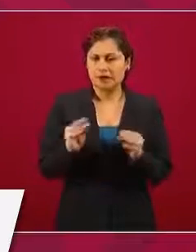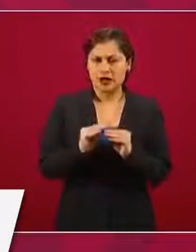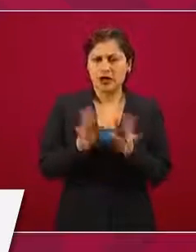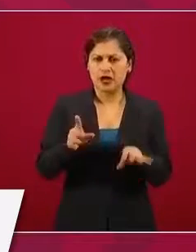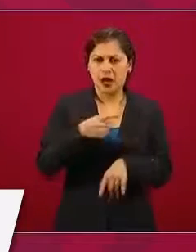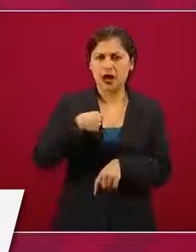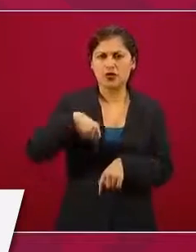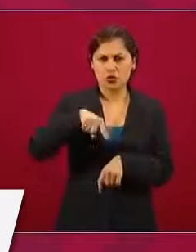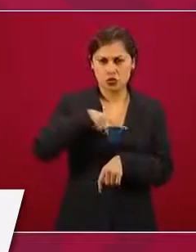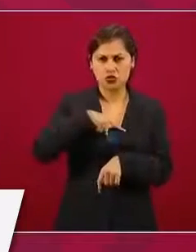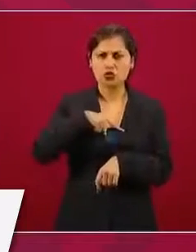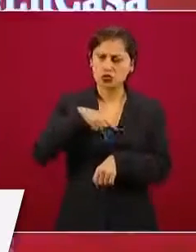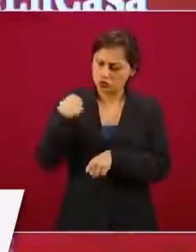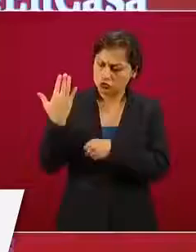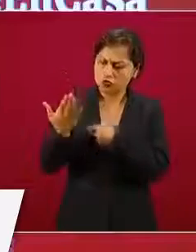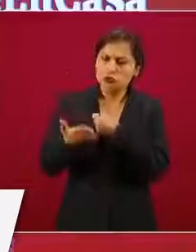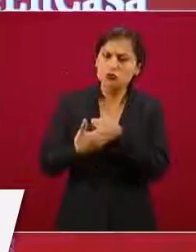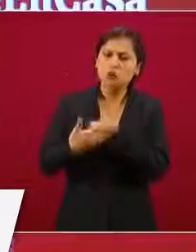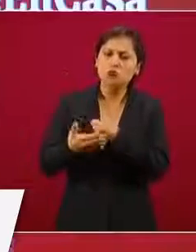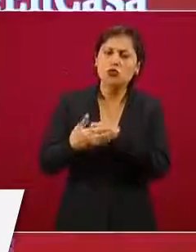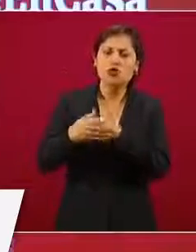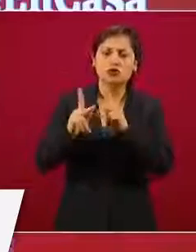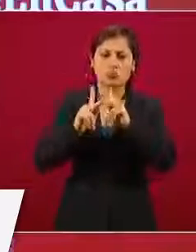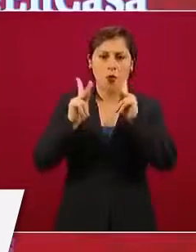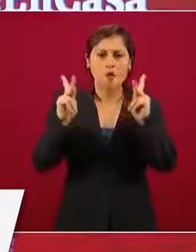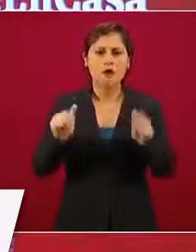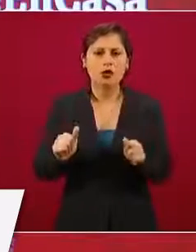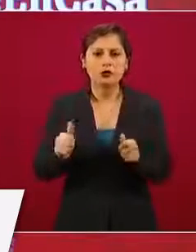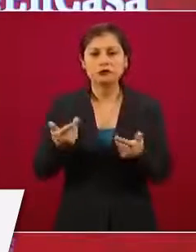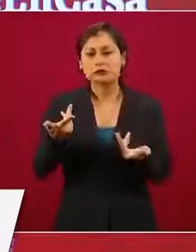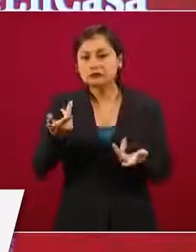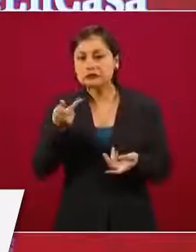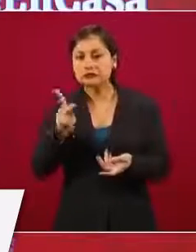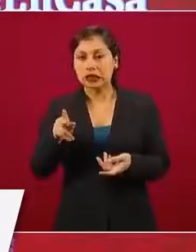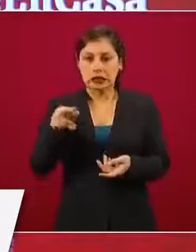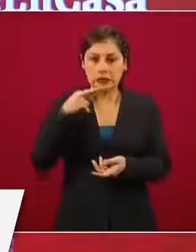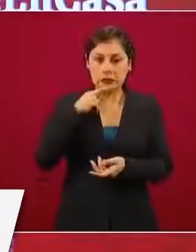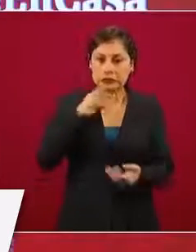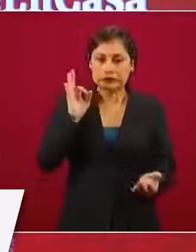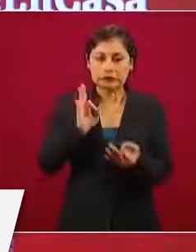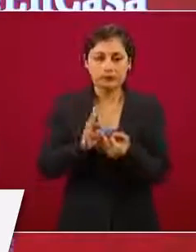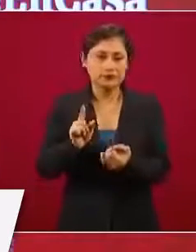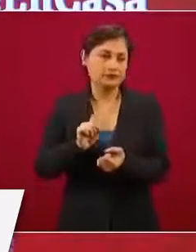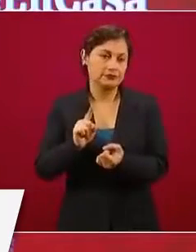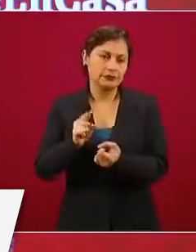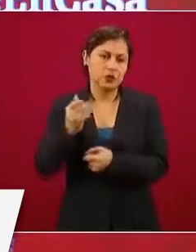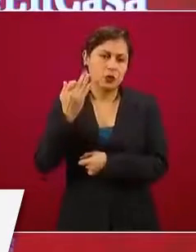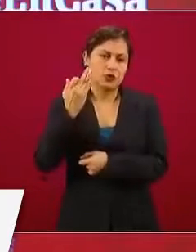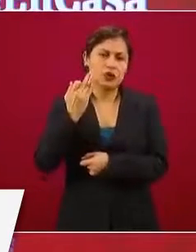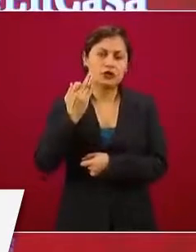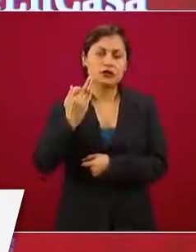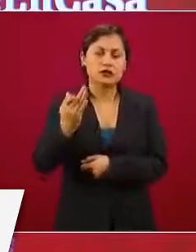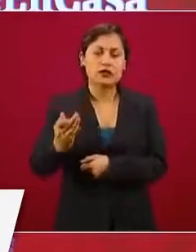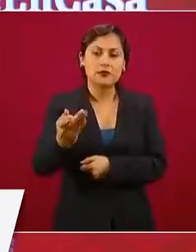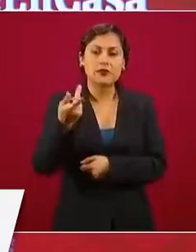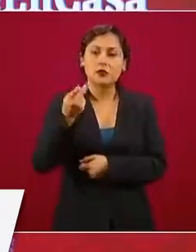garantizar la paz, la tranquilidad, va a llevar tiempo, pero vamos a garantizar la paz en Guanajuato.